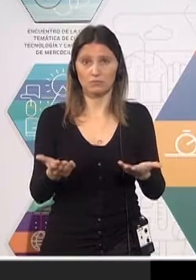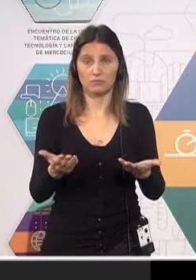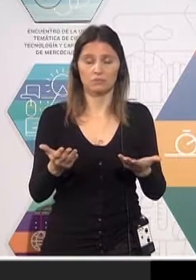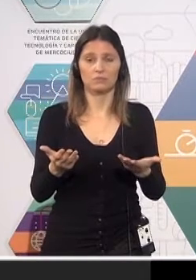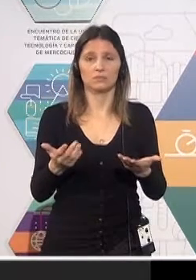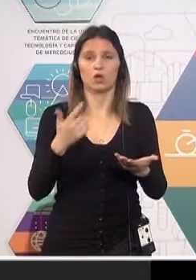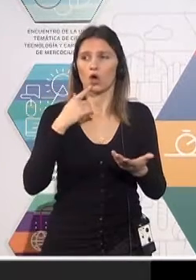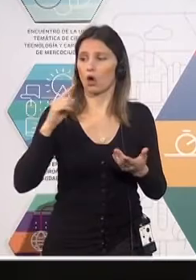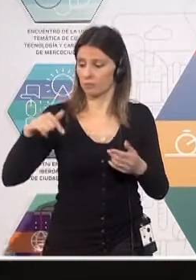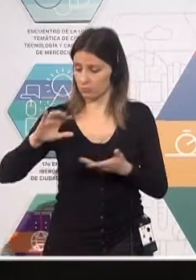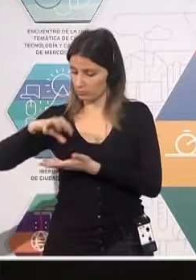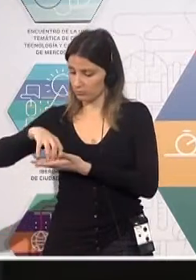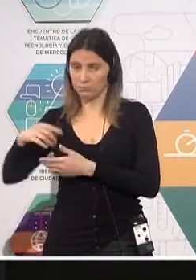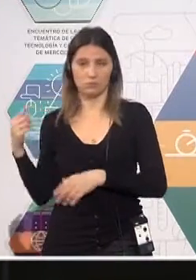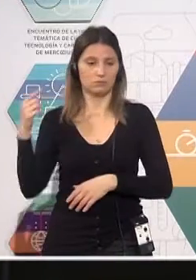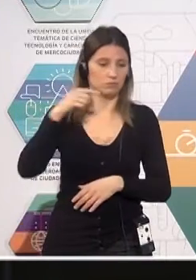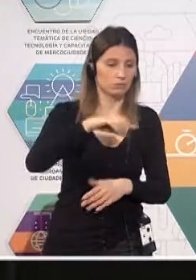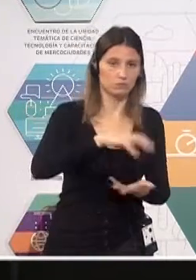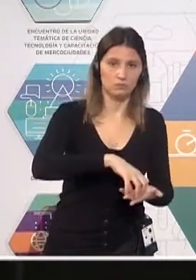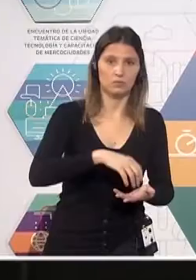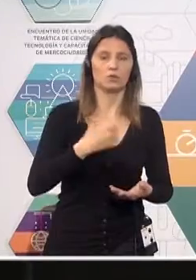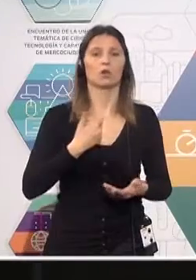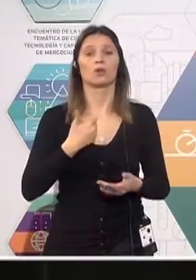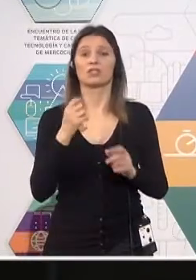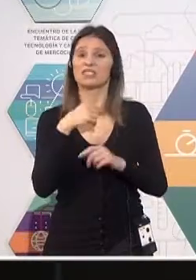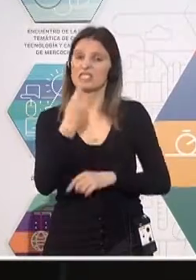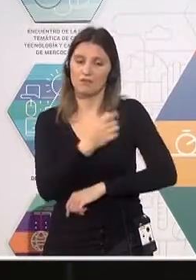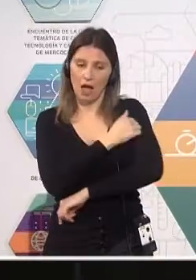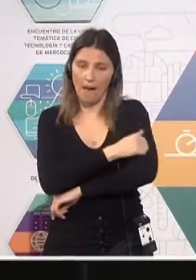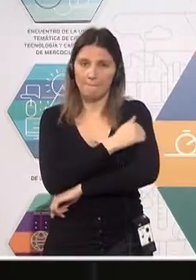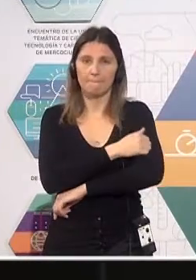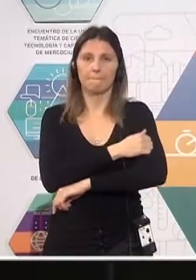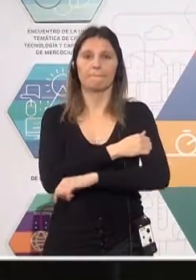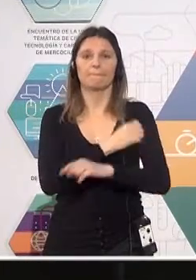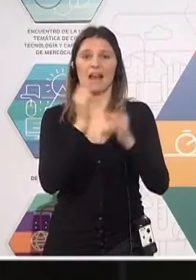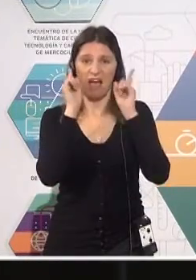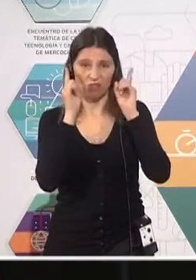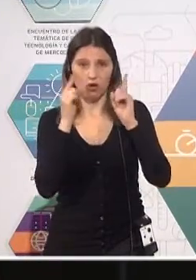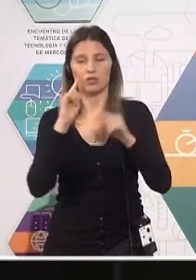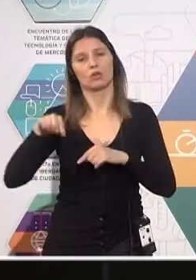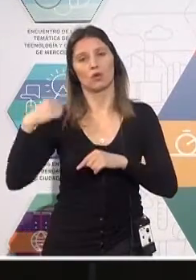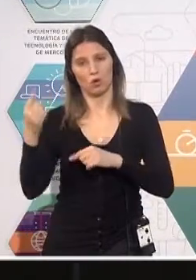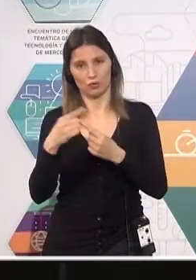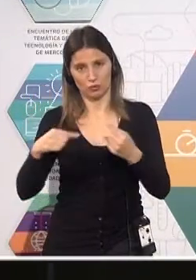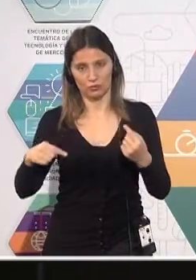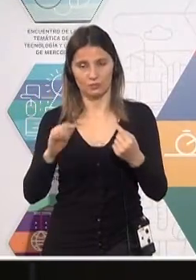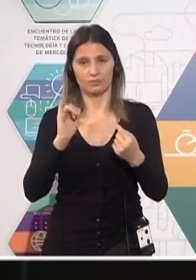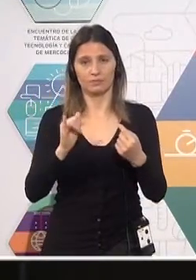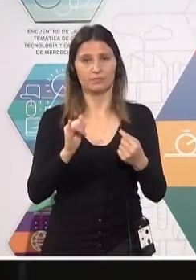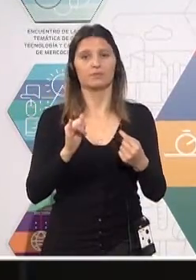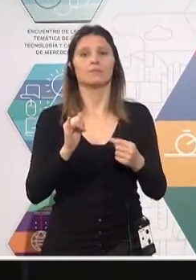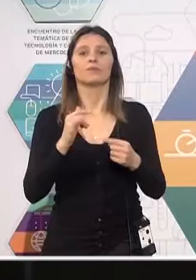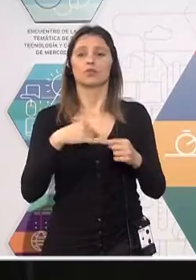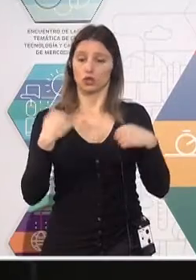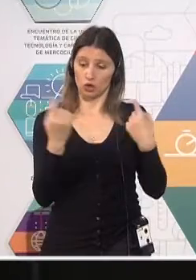un lugar a otro y está disponible para Apple, para Android y para web mobile. O sea, todo esto lo que vinimos